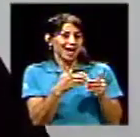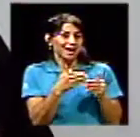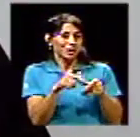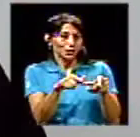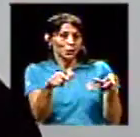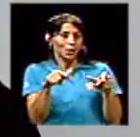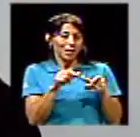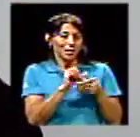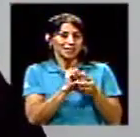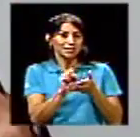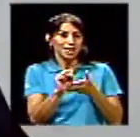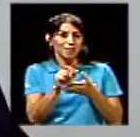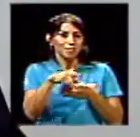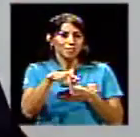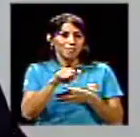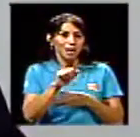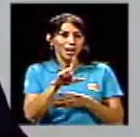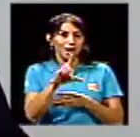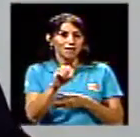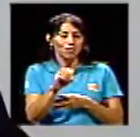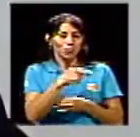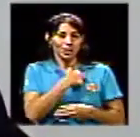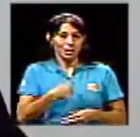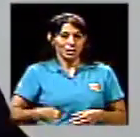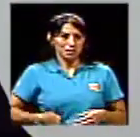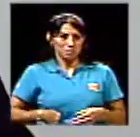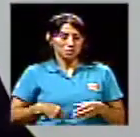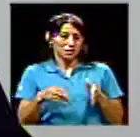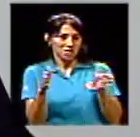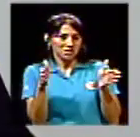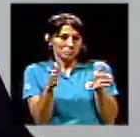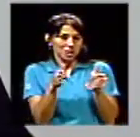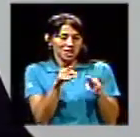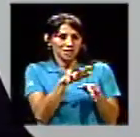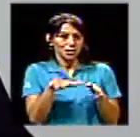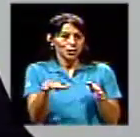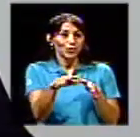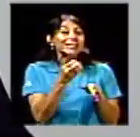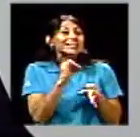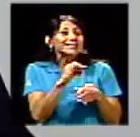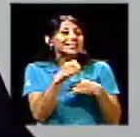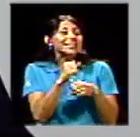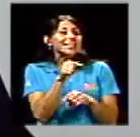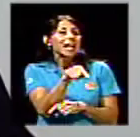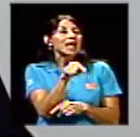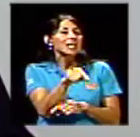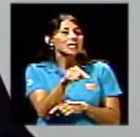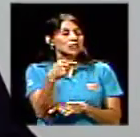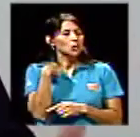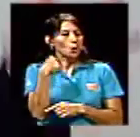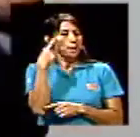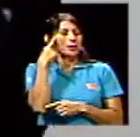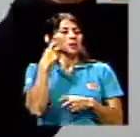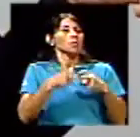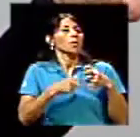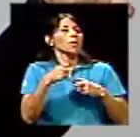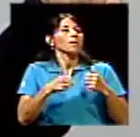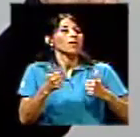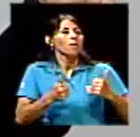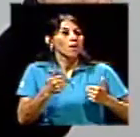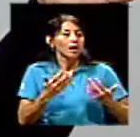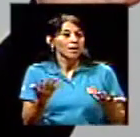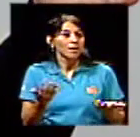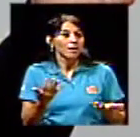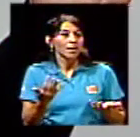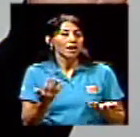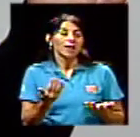área geográfica pequeñita, y se hiciera ahí, me imagino que el problema es, bueno, sería